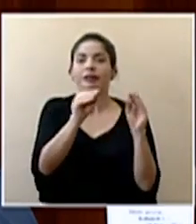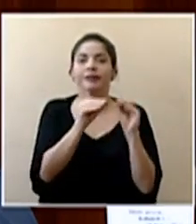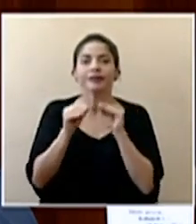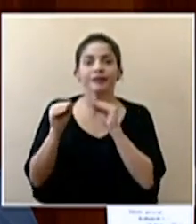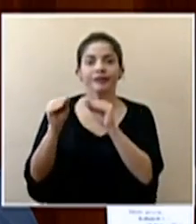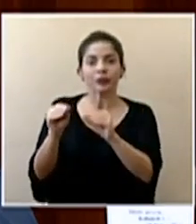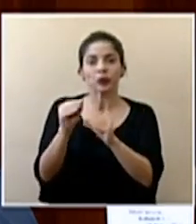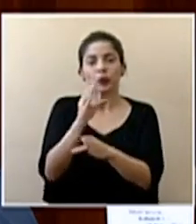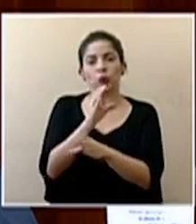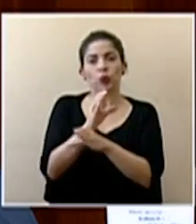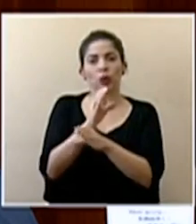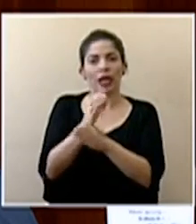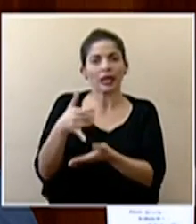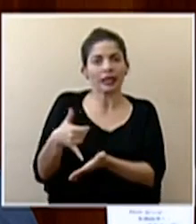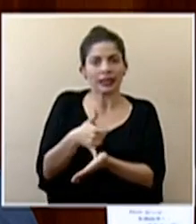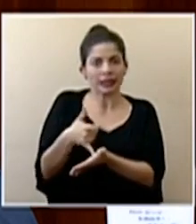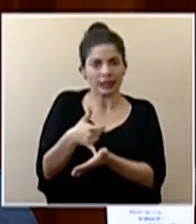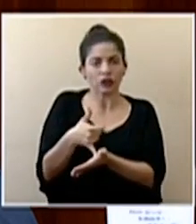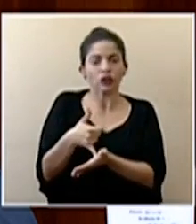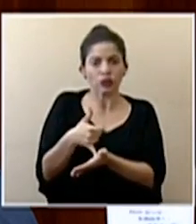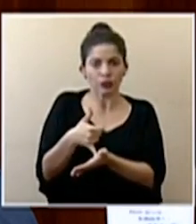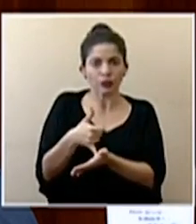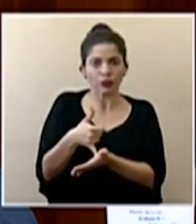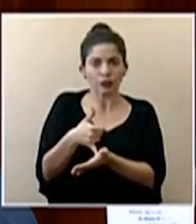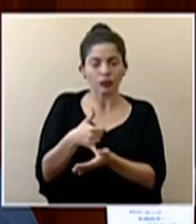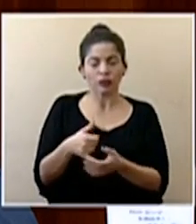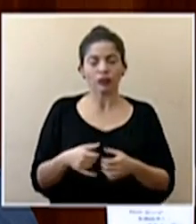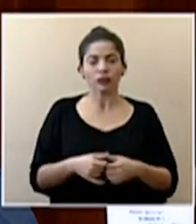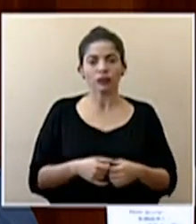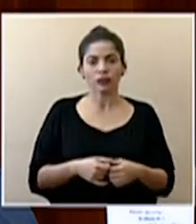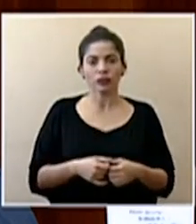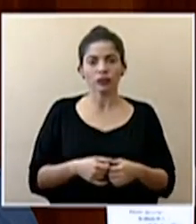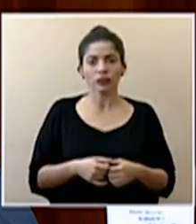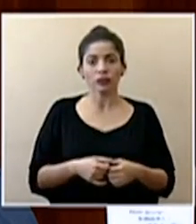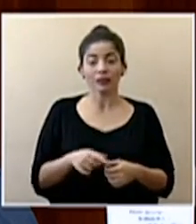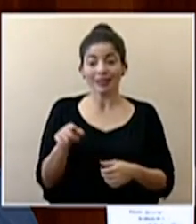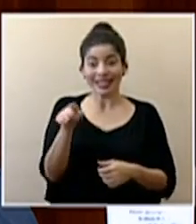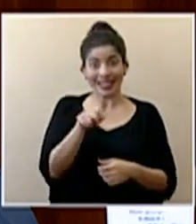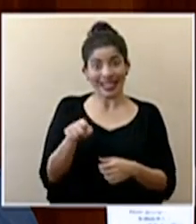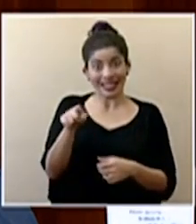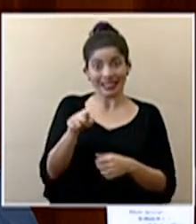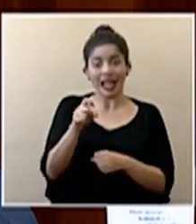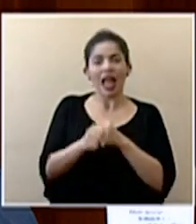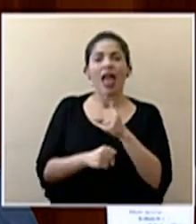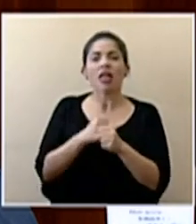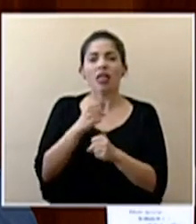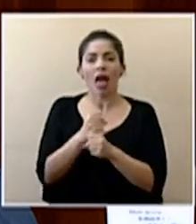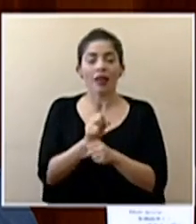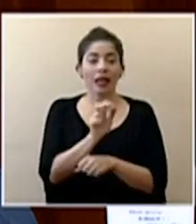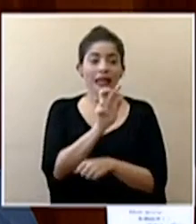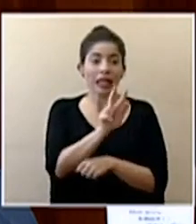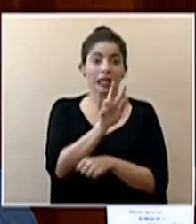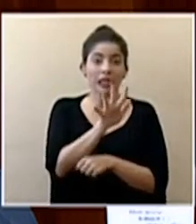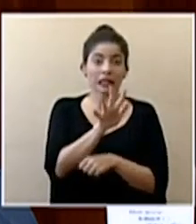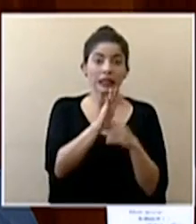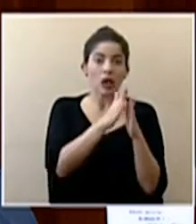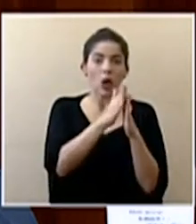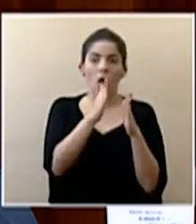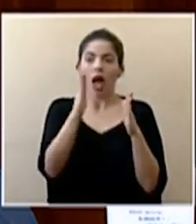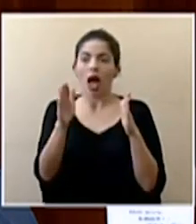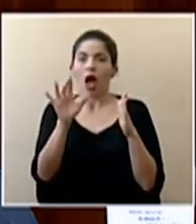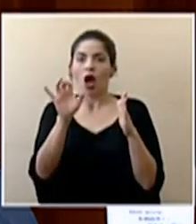unidad de cuidados intensivos y de estos, el rango de edad va entre los 35 a los